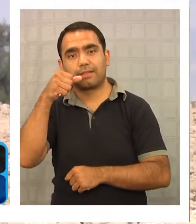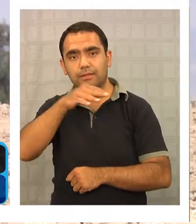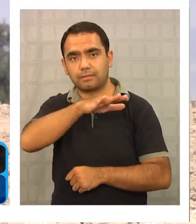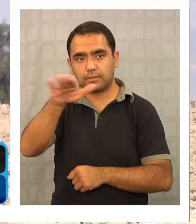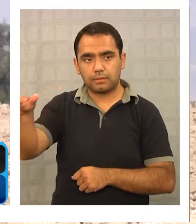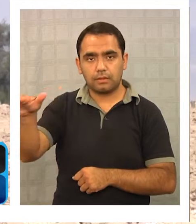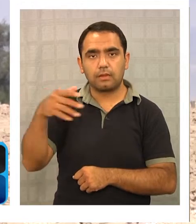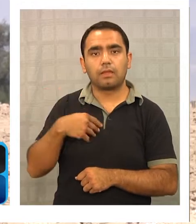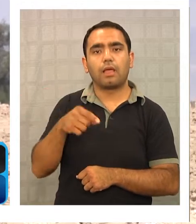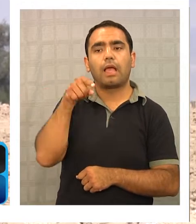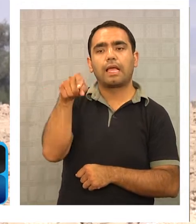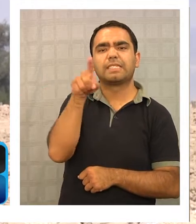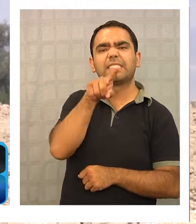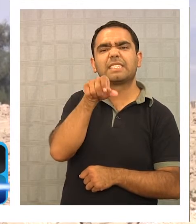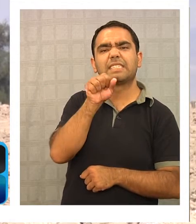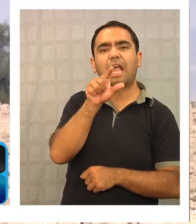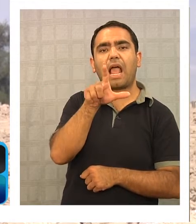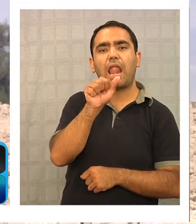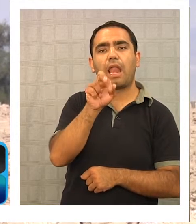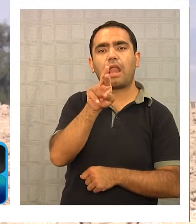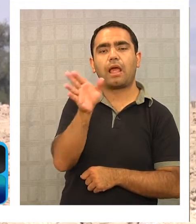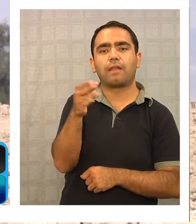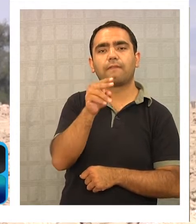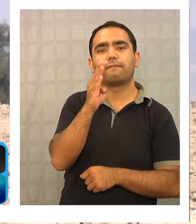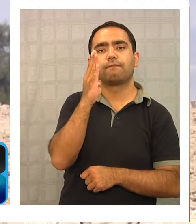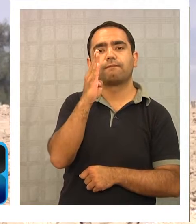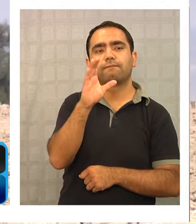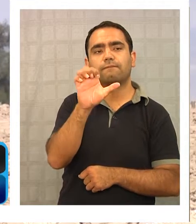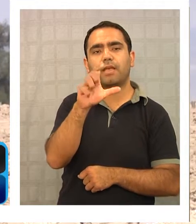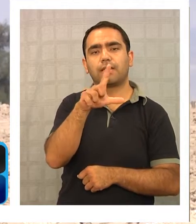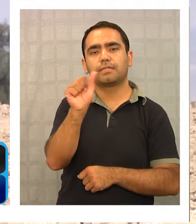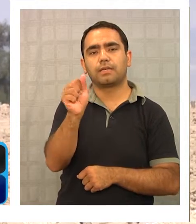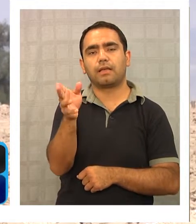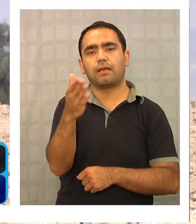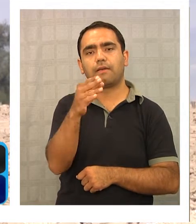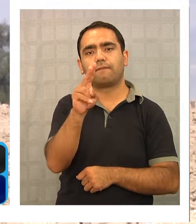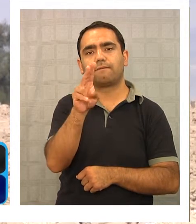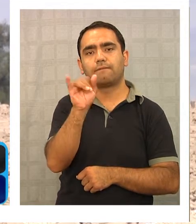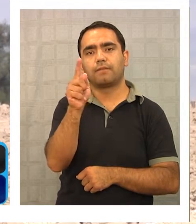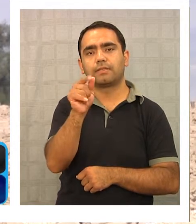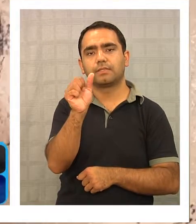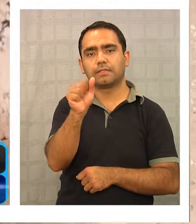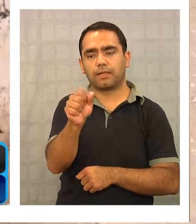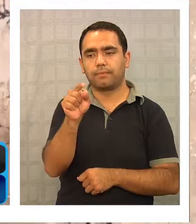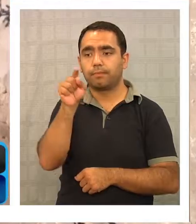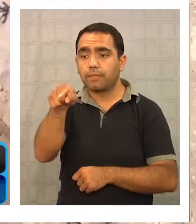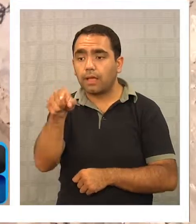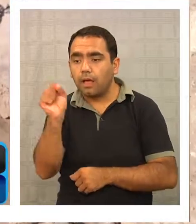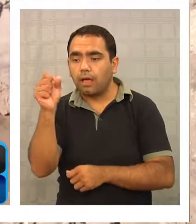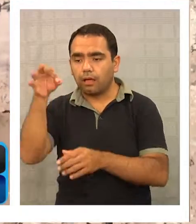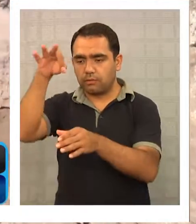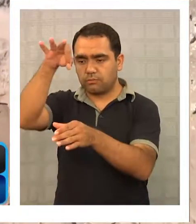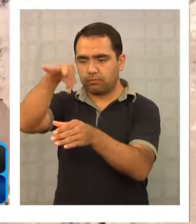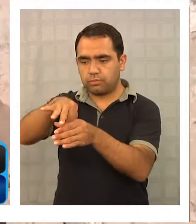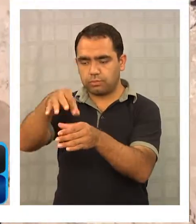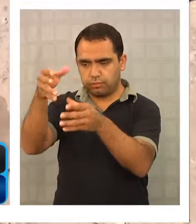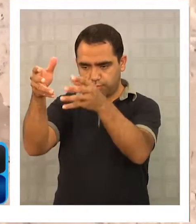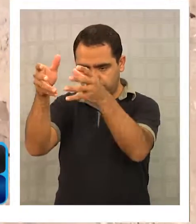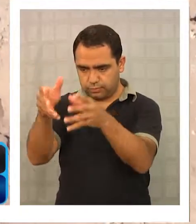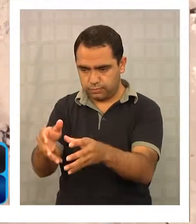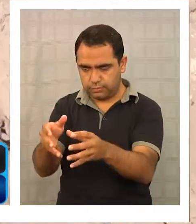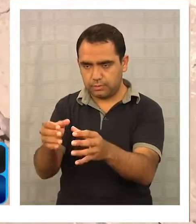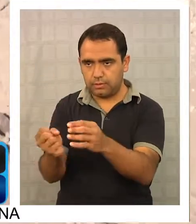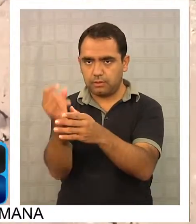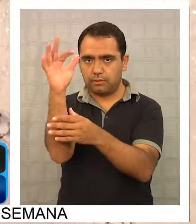sobrevivir en la pampa, son llevados al salar de Bellavista, donde son plantados. Para poder hacer el regadío,